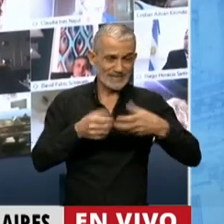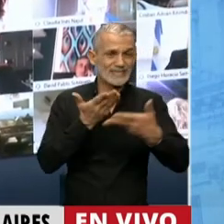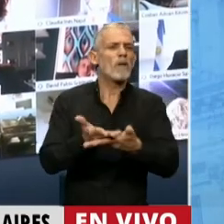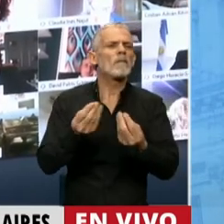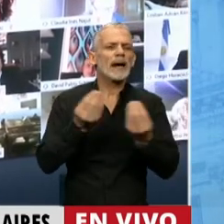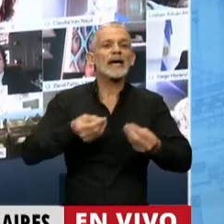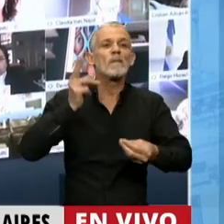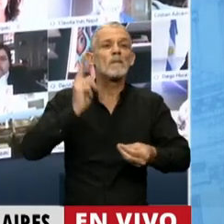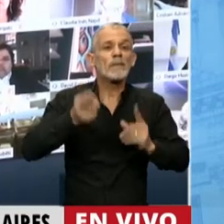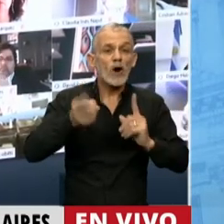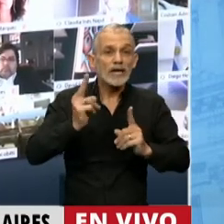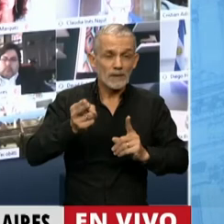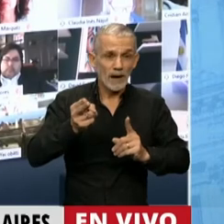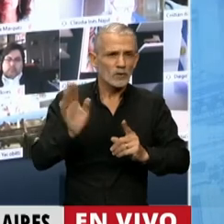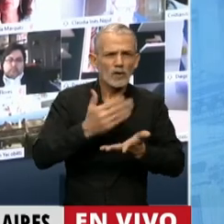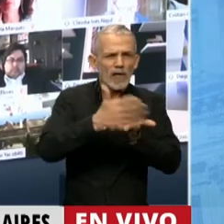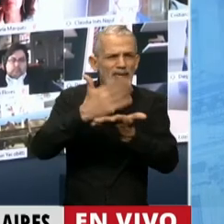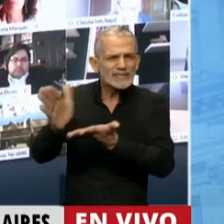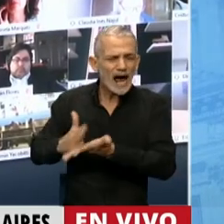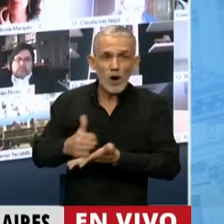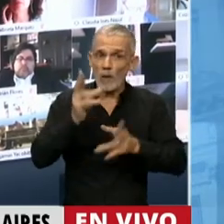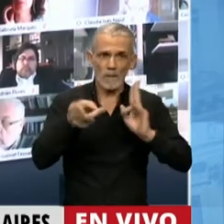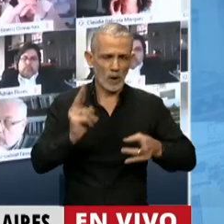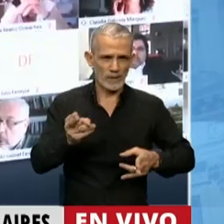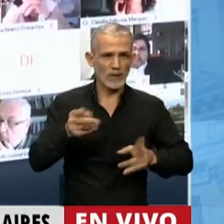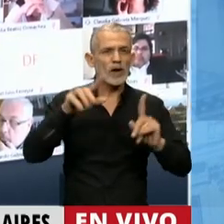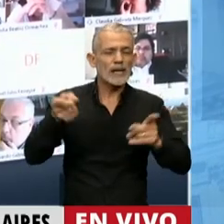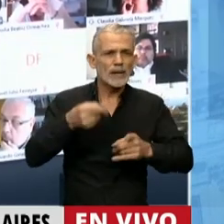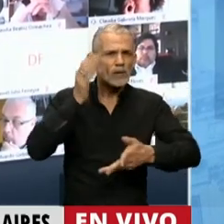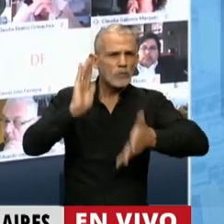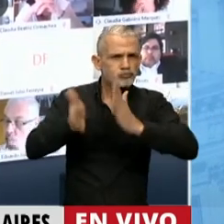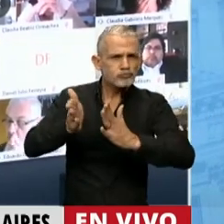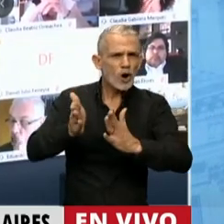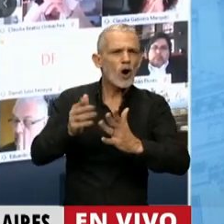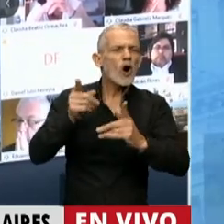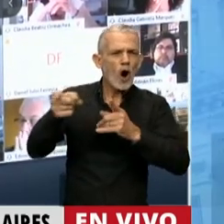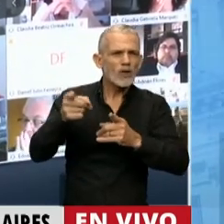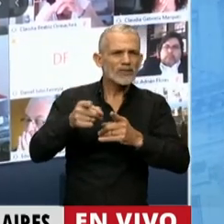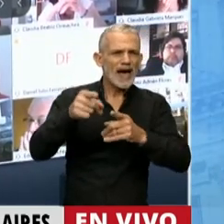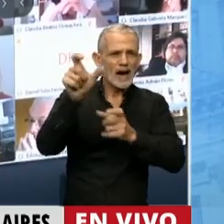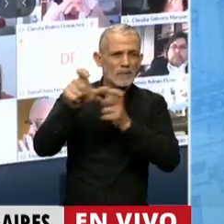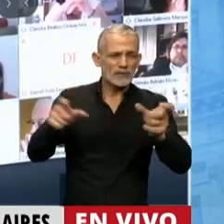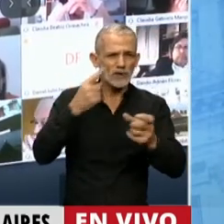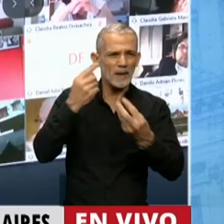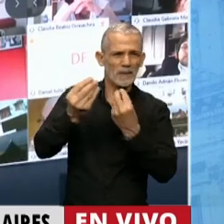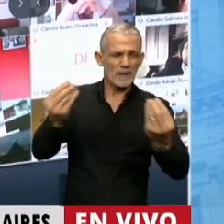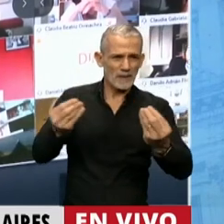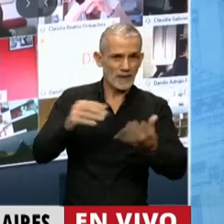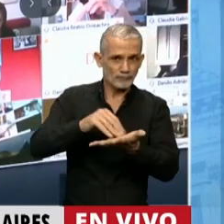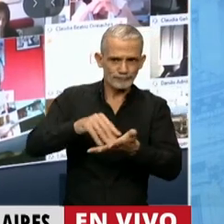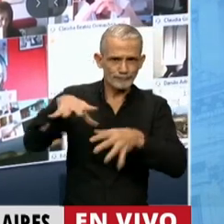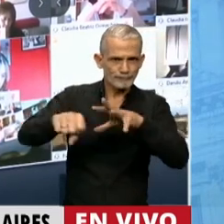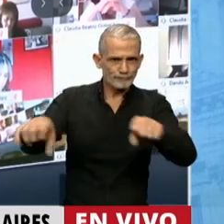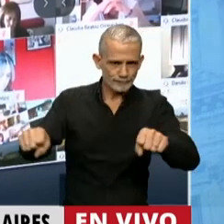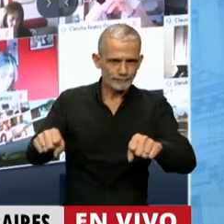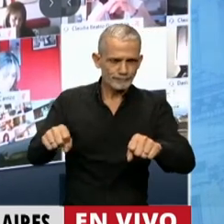para que se prohíban todos los desalojos y las acciones represivas contra los vecinos que se han realizado en el